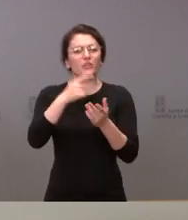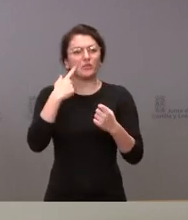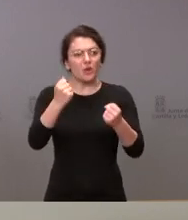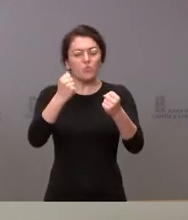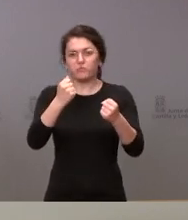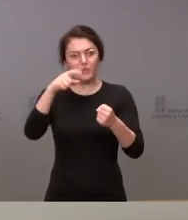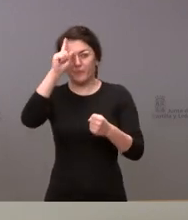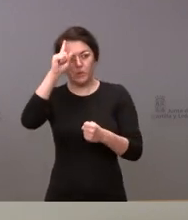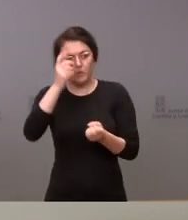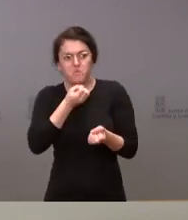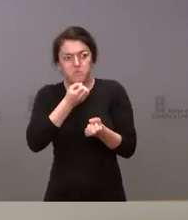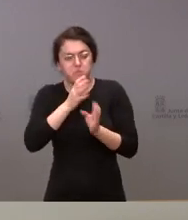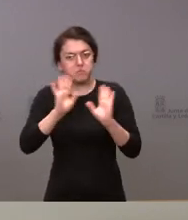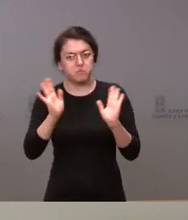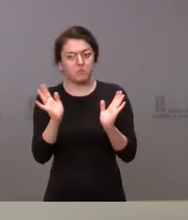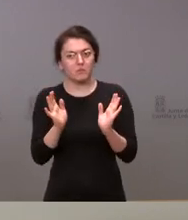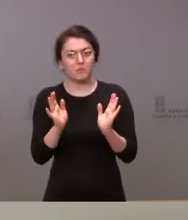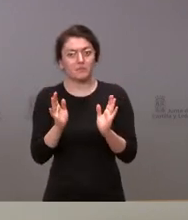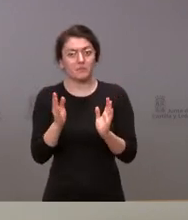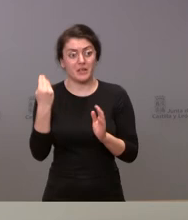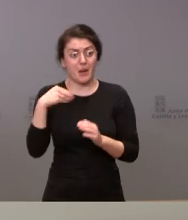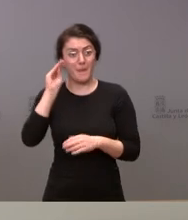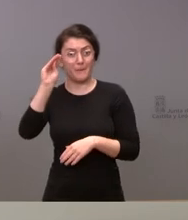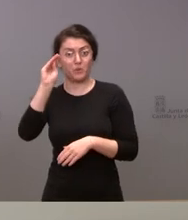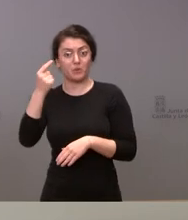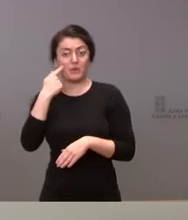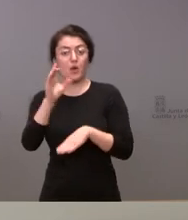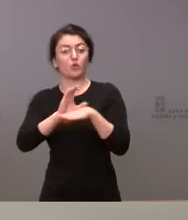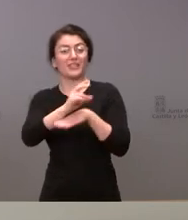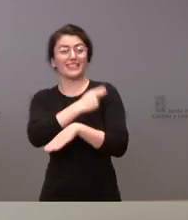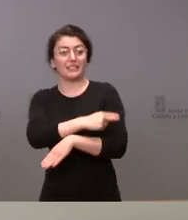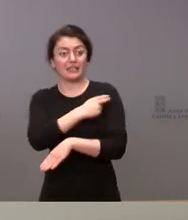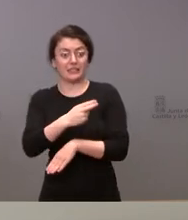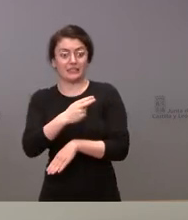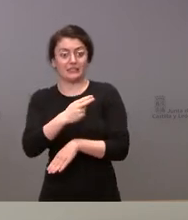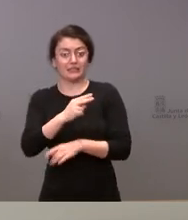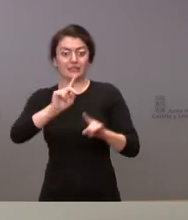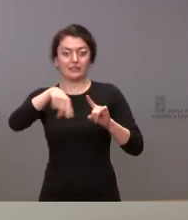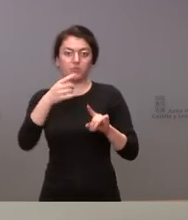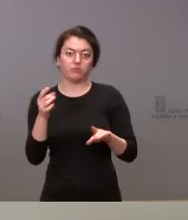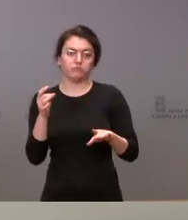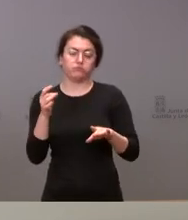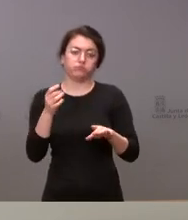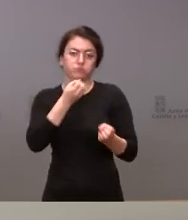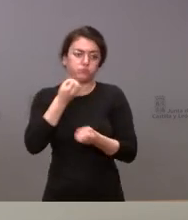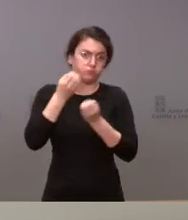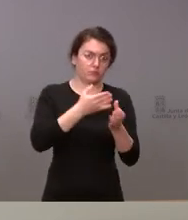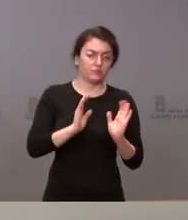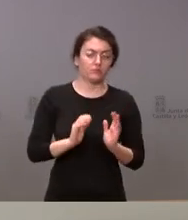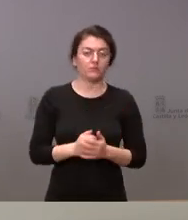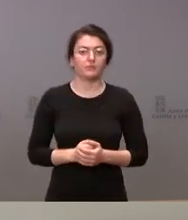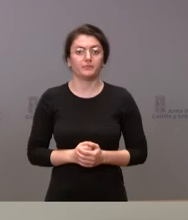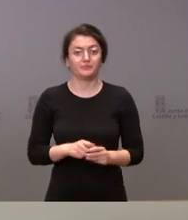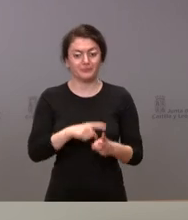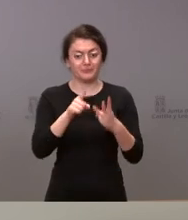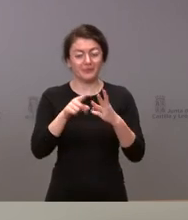al respecto preguntaremos a la consejería de sanidad y lógicamente si usted lo desea les podríamos dar martes sobre las mismas y finalmente me